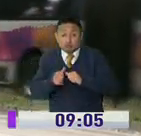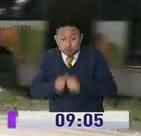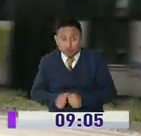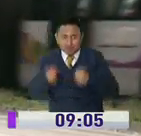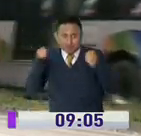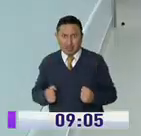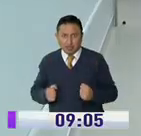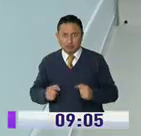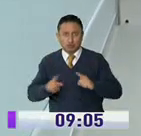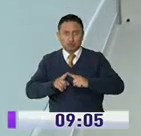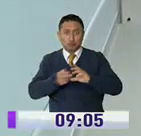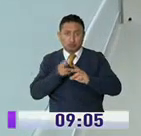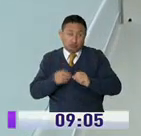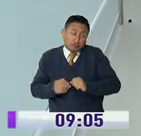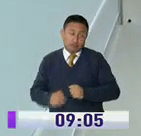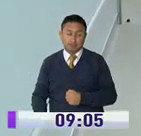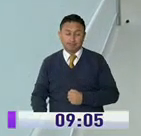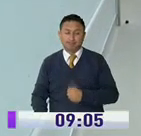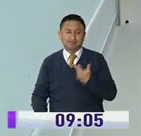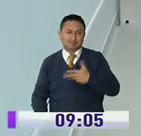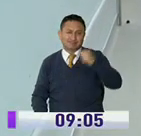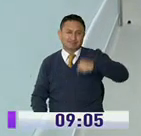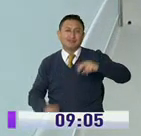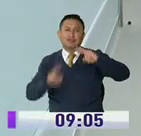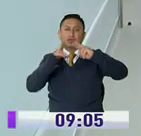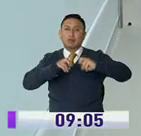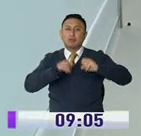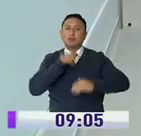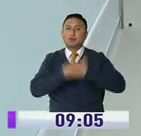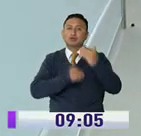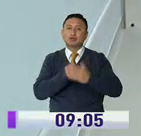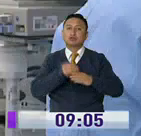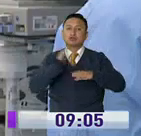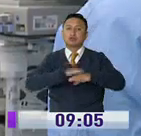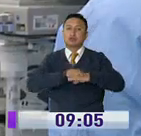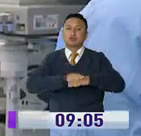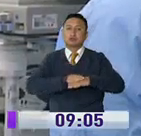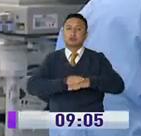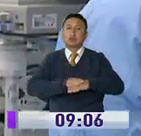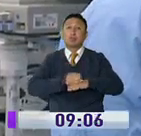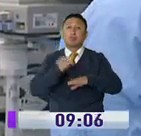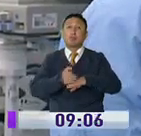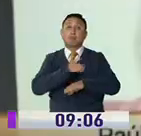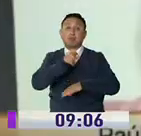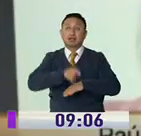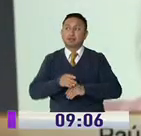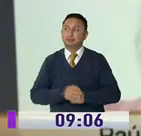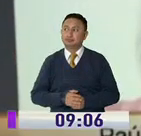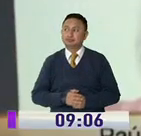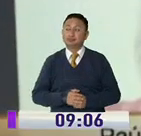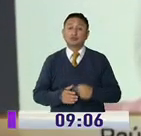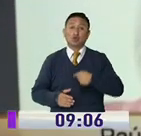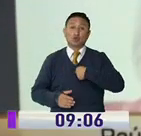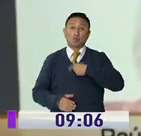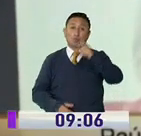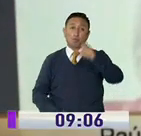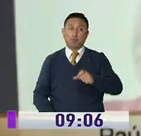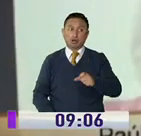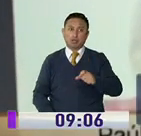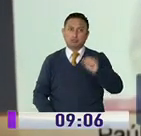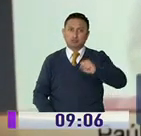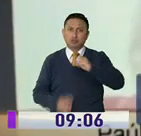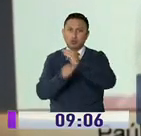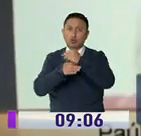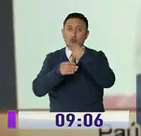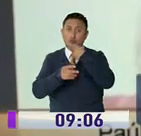pero tampoco renunciará. Además mencionó que IES está investigando el proceso luego de la separación de quienes estuvieron al frente. Yo soy de las personas que creen la función